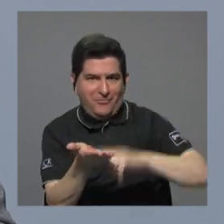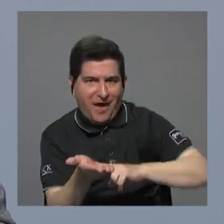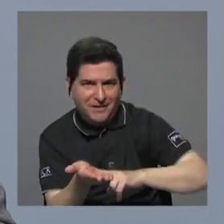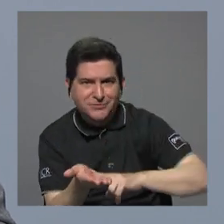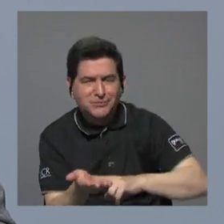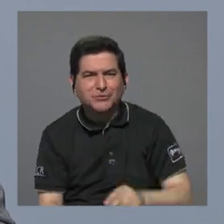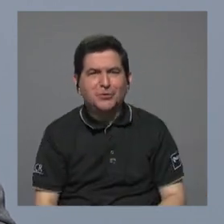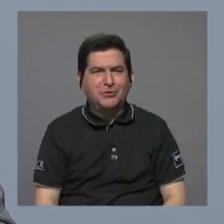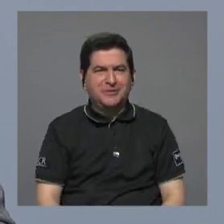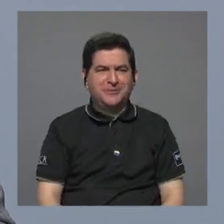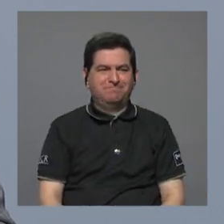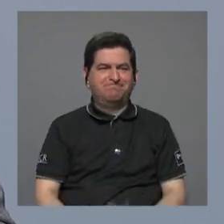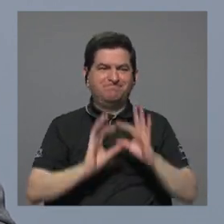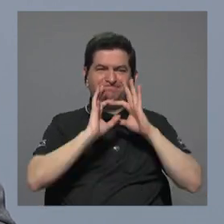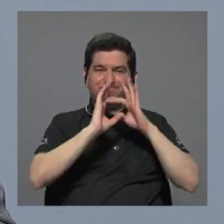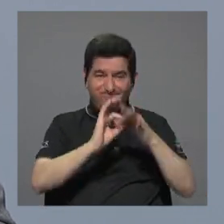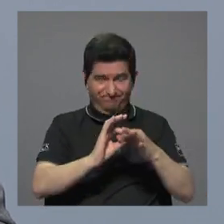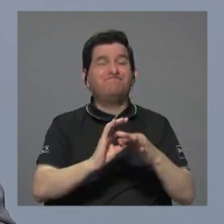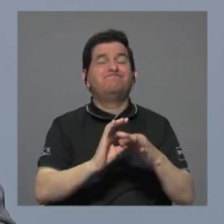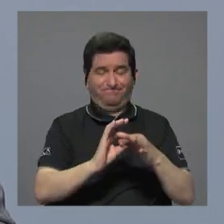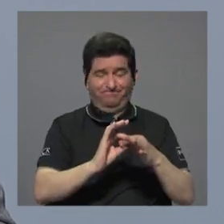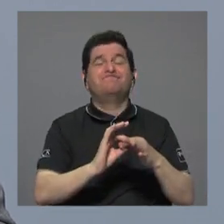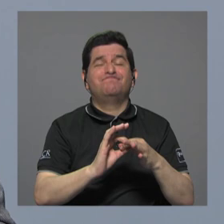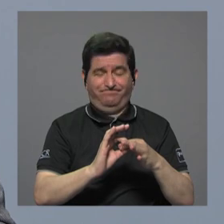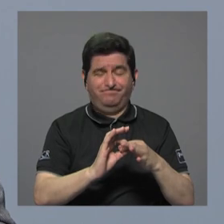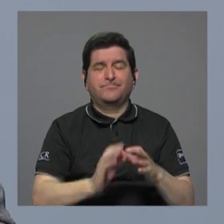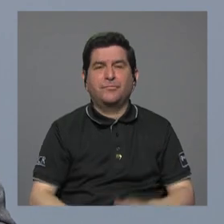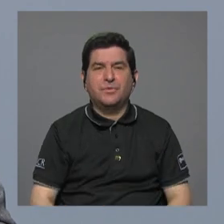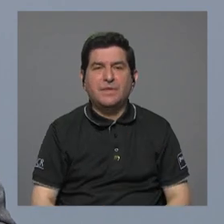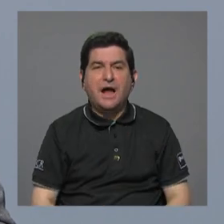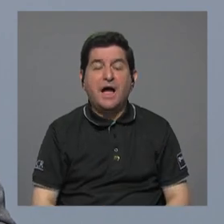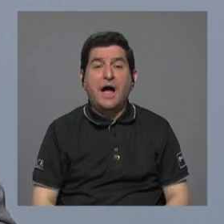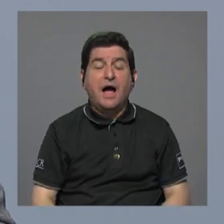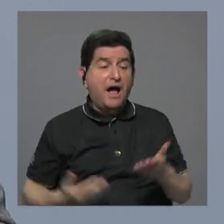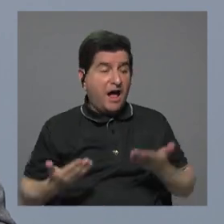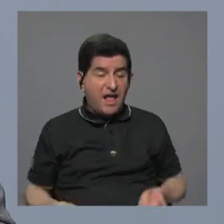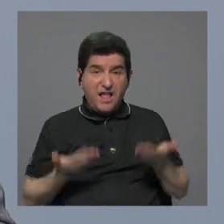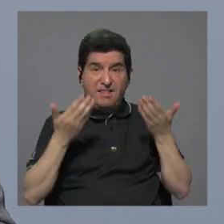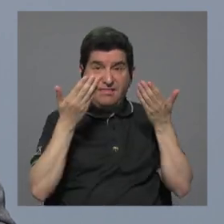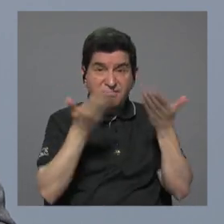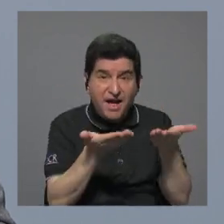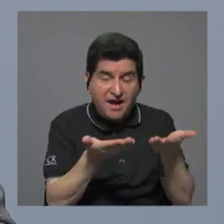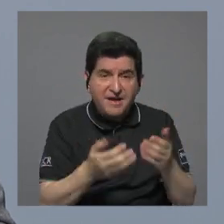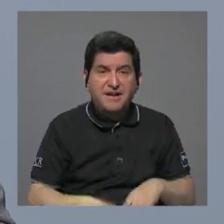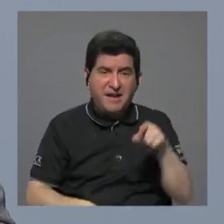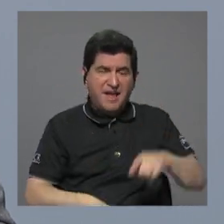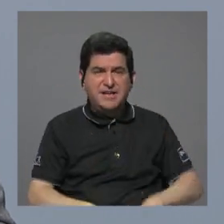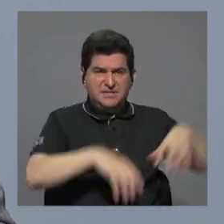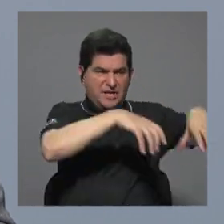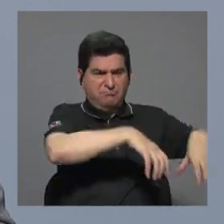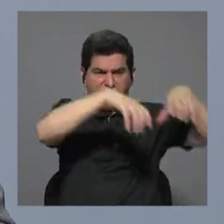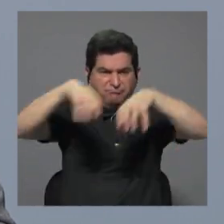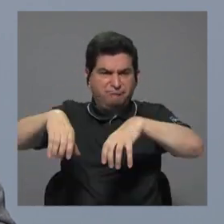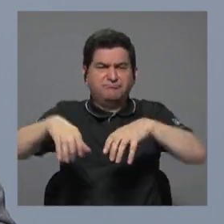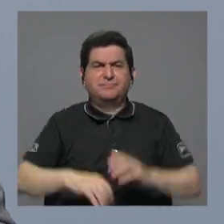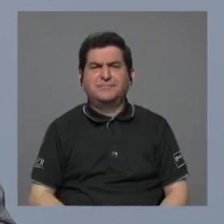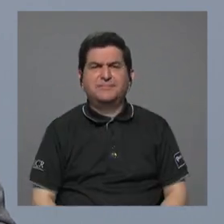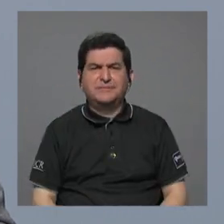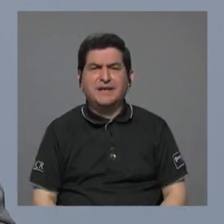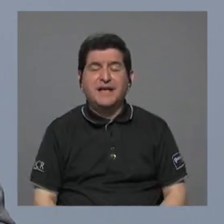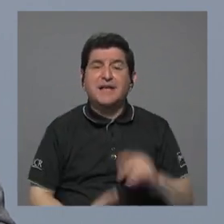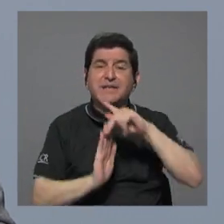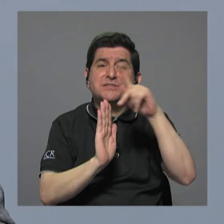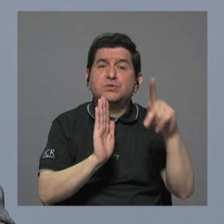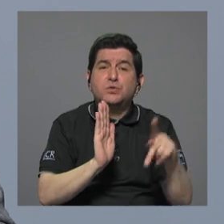que es la que corresponde de tal manera que la entrega de la carga obedece a